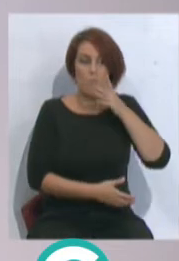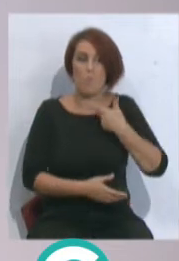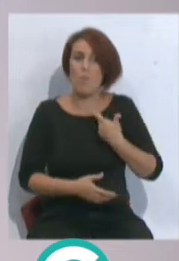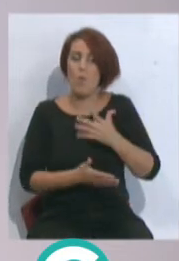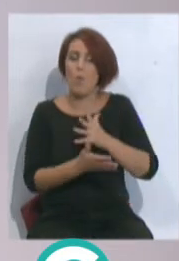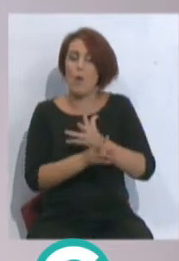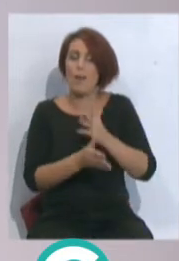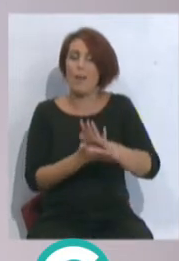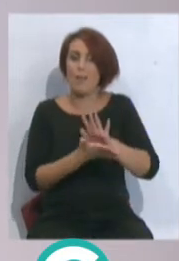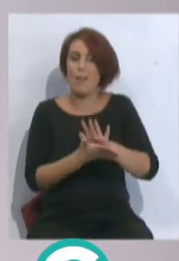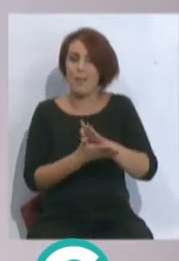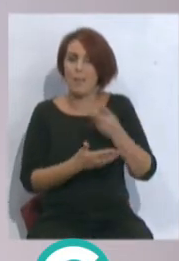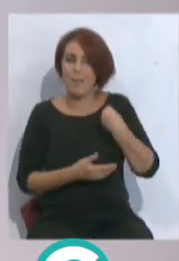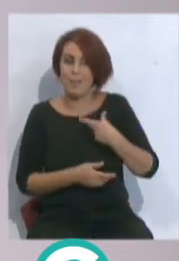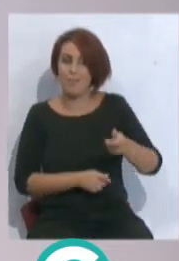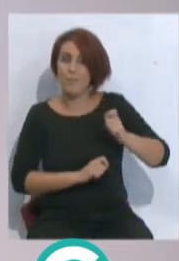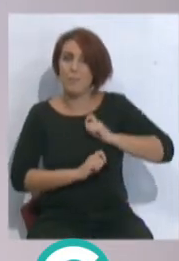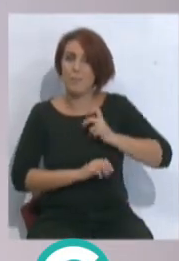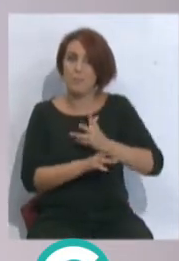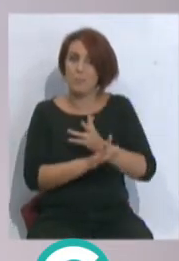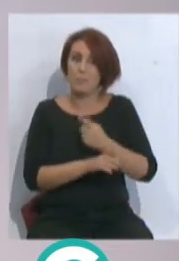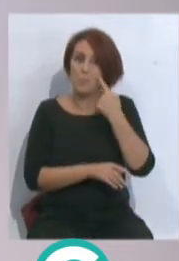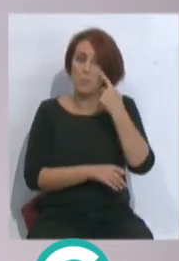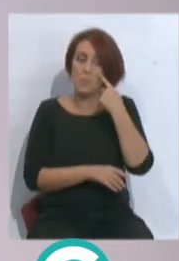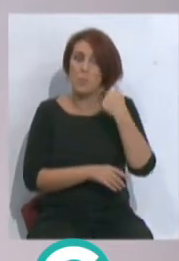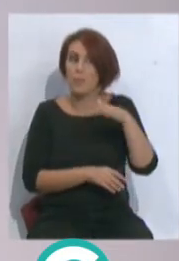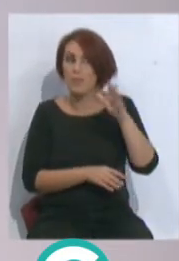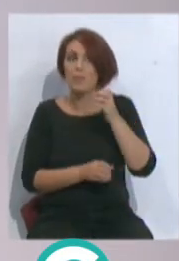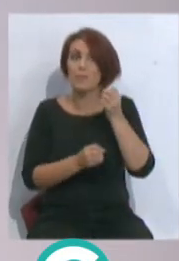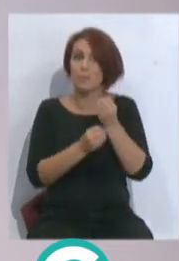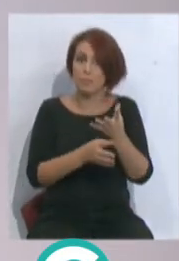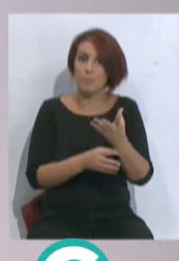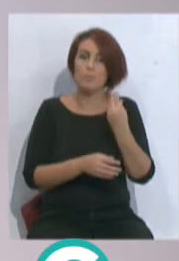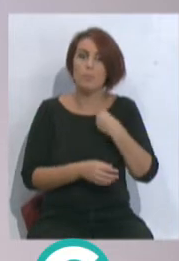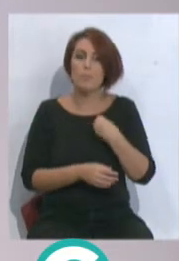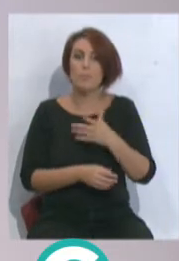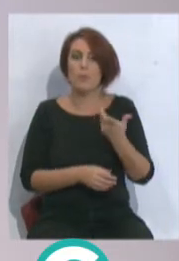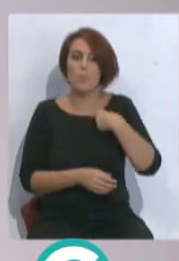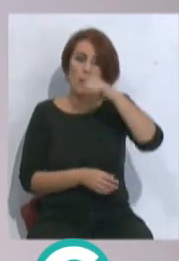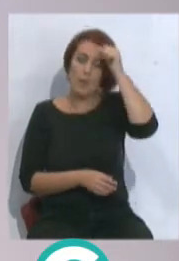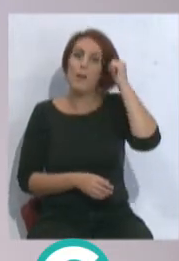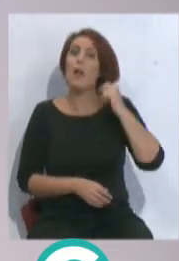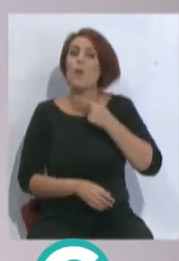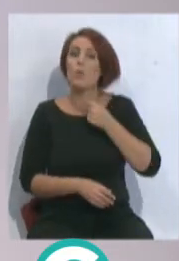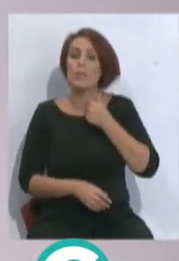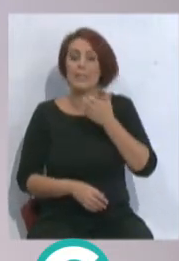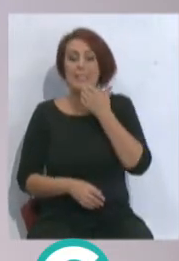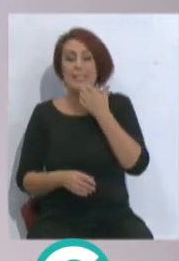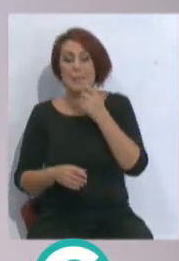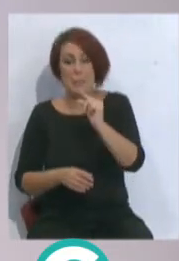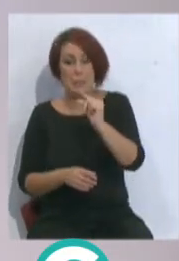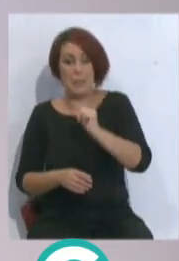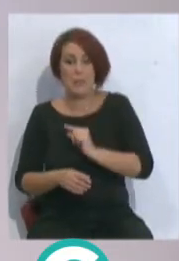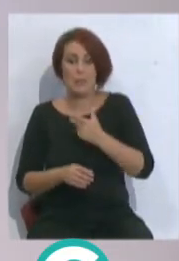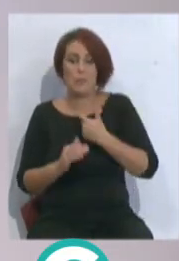sea, jugar con esa tranquilidad de los puntos, te permite jugar a verlas venir, que es lo que le gusta jugar al gafas, a partir de ahí, en el momento que tú te metas abajo y